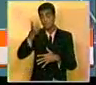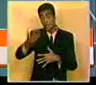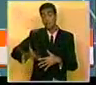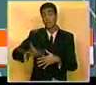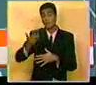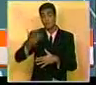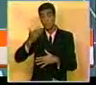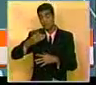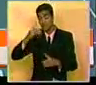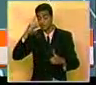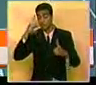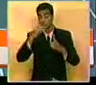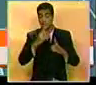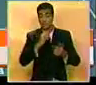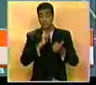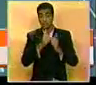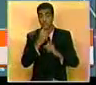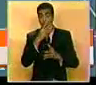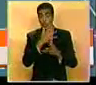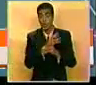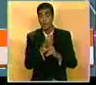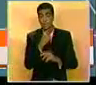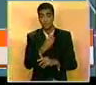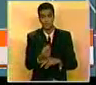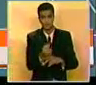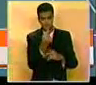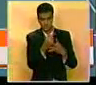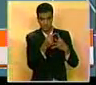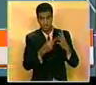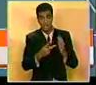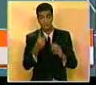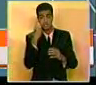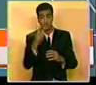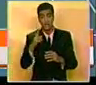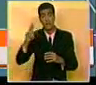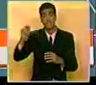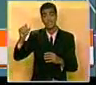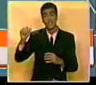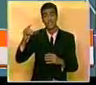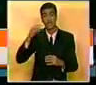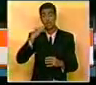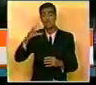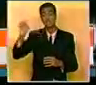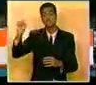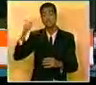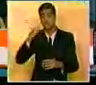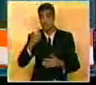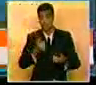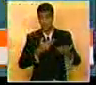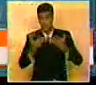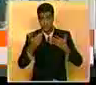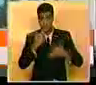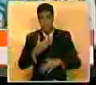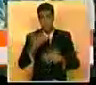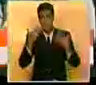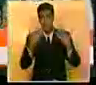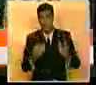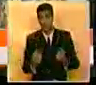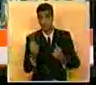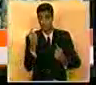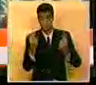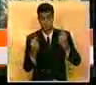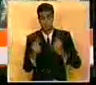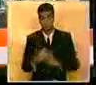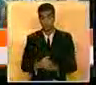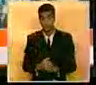importante de su carrera. Y, un dato interesante, sepan que es la segunda vez que Nadal y Songa se enfrentan, y pues ahora la serie está nivelada